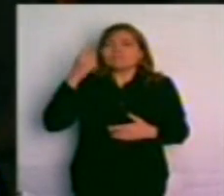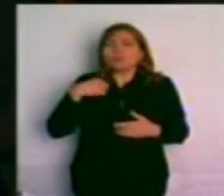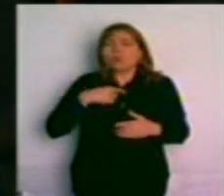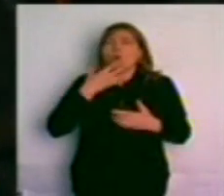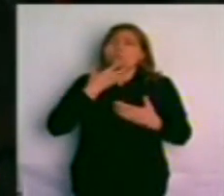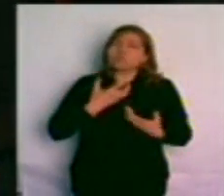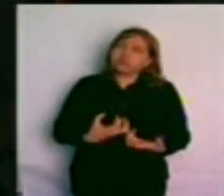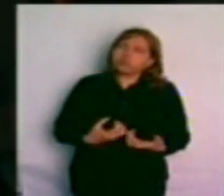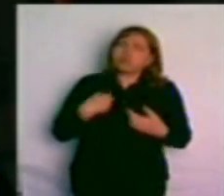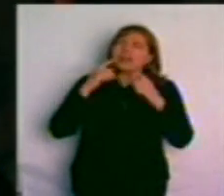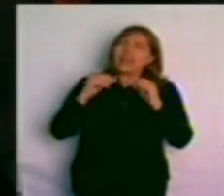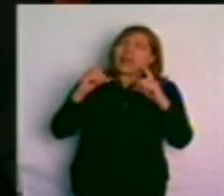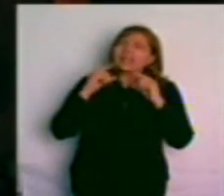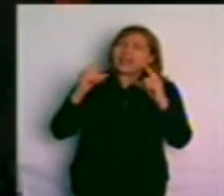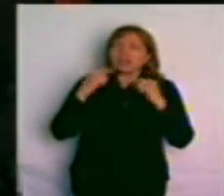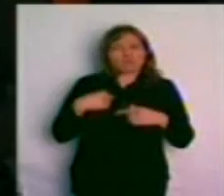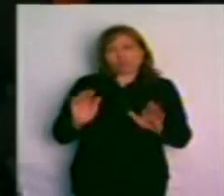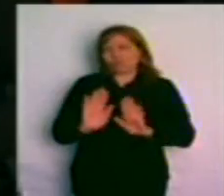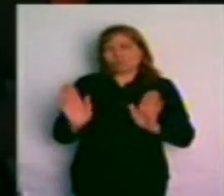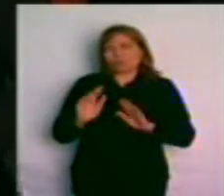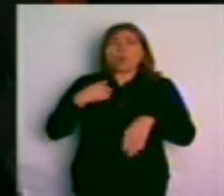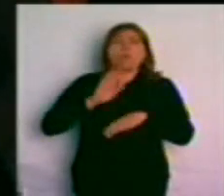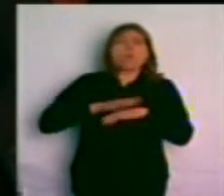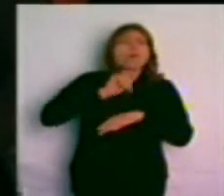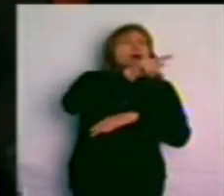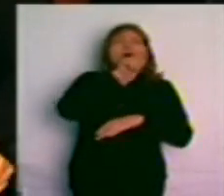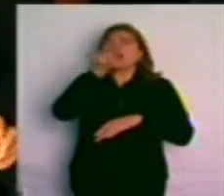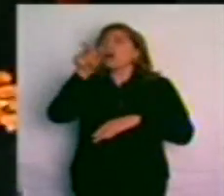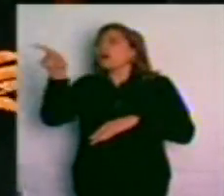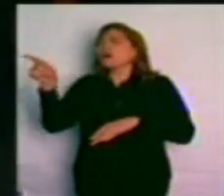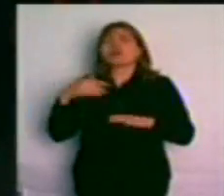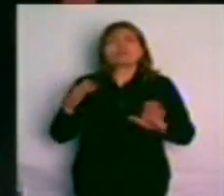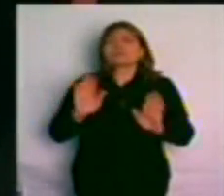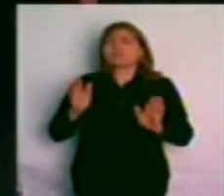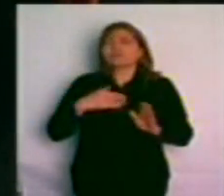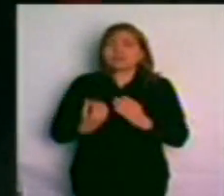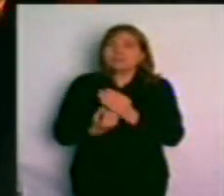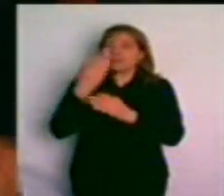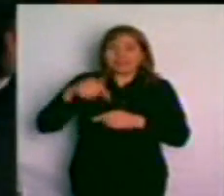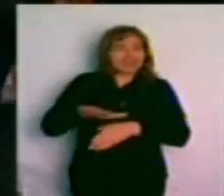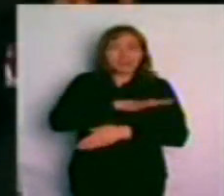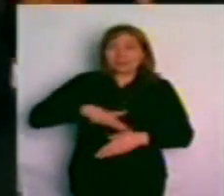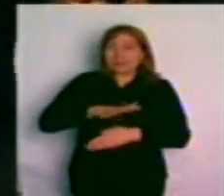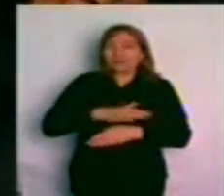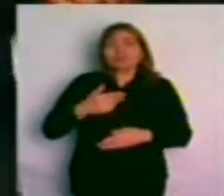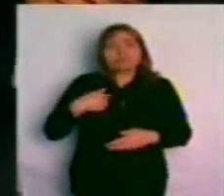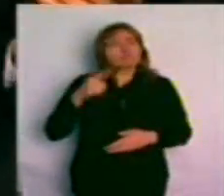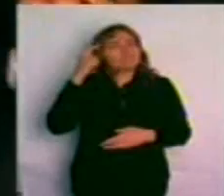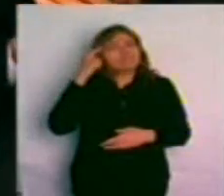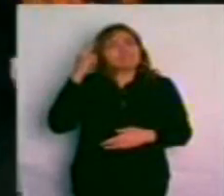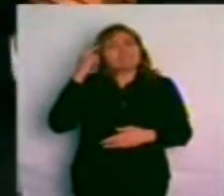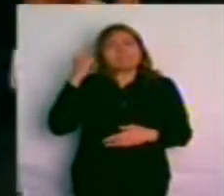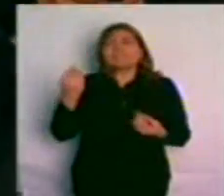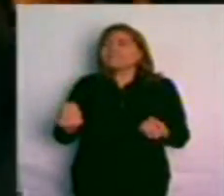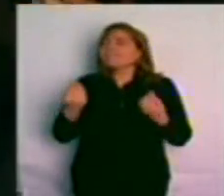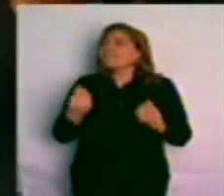rezongar, ni a quejarnos, ni a echarle la culpa a nadie de que no íbamos a poder hacer Tecnópolis, para nada, nos pusimos a pensar